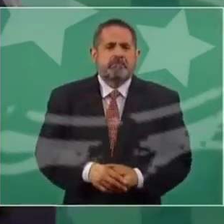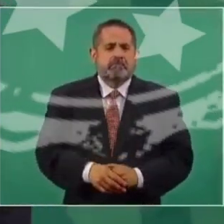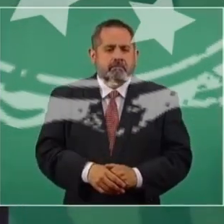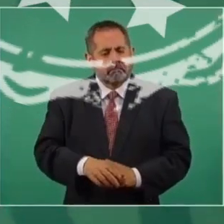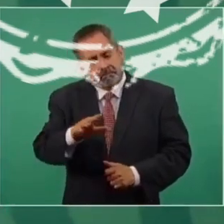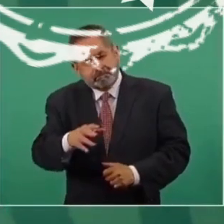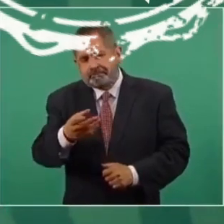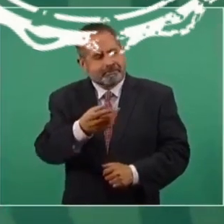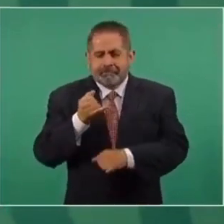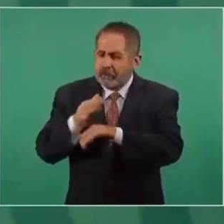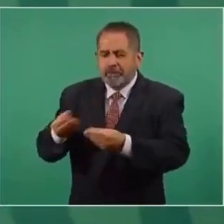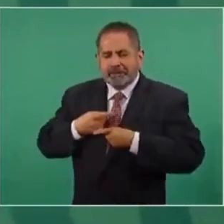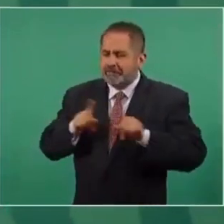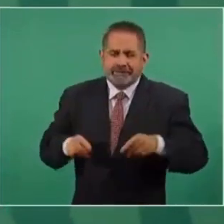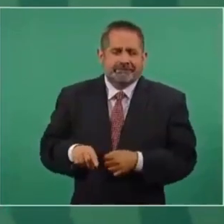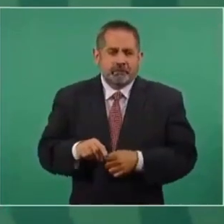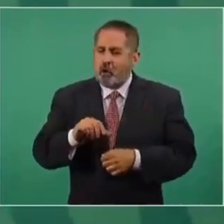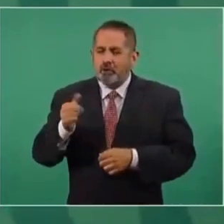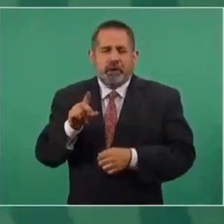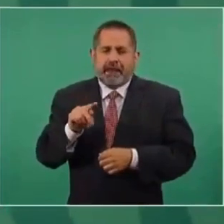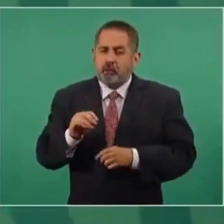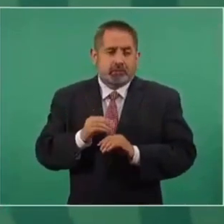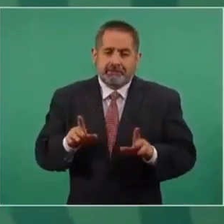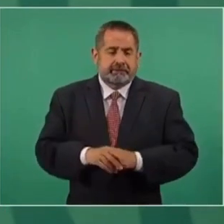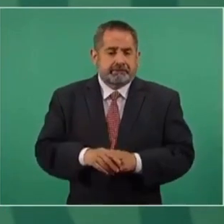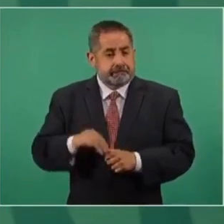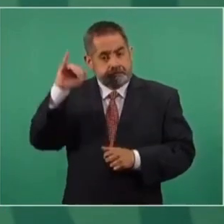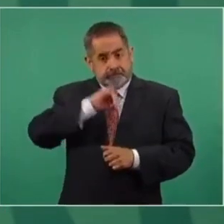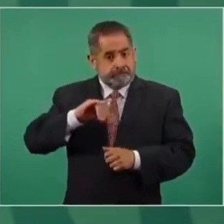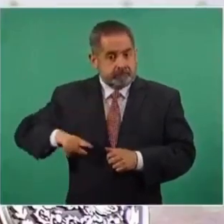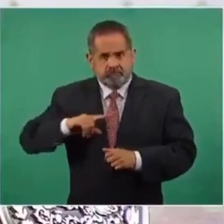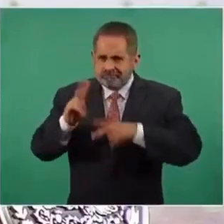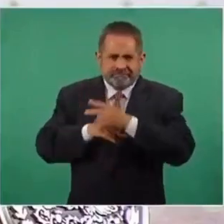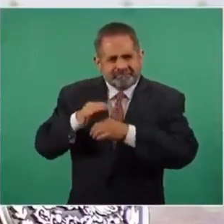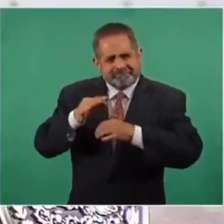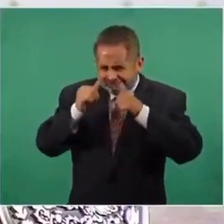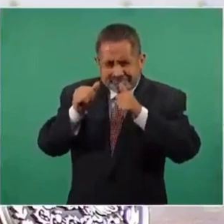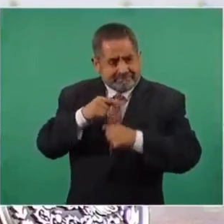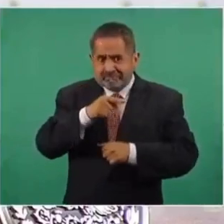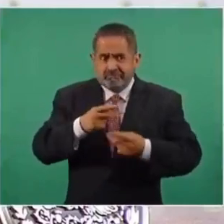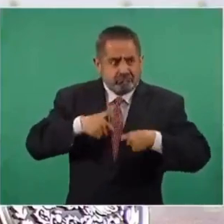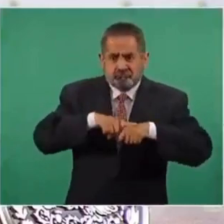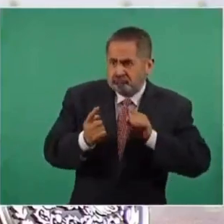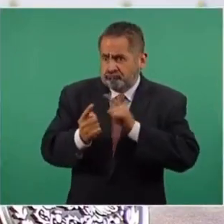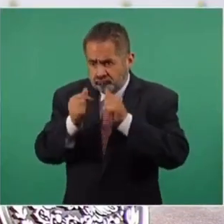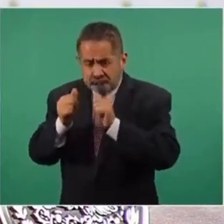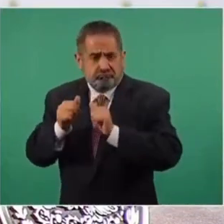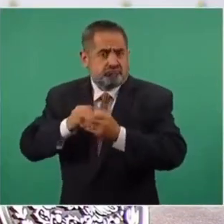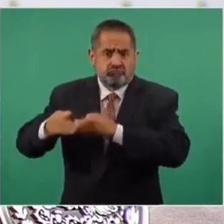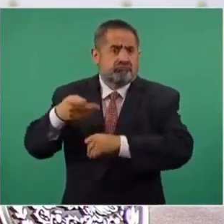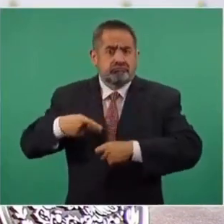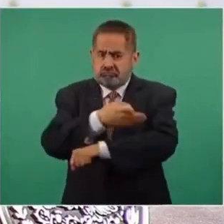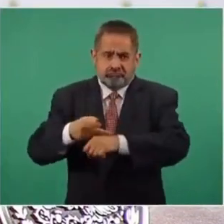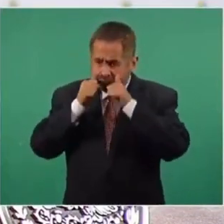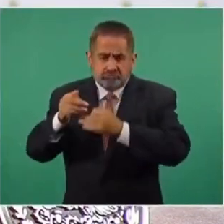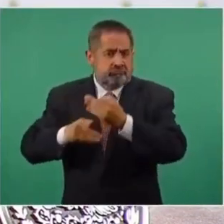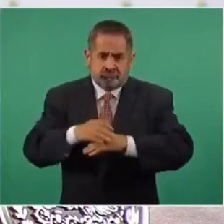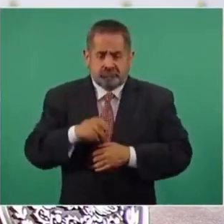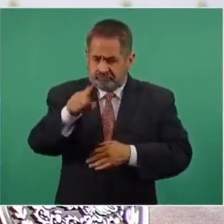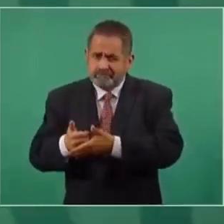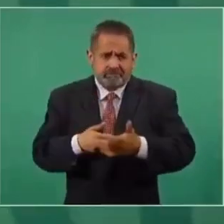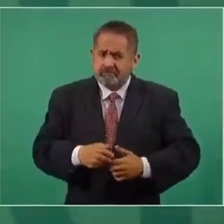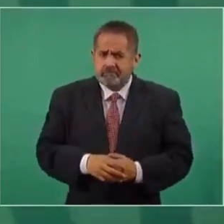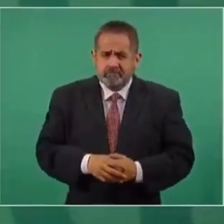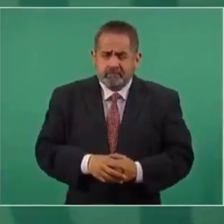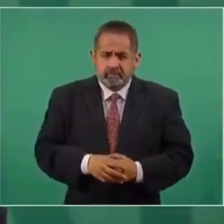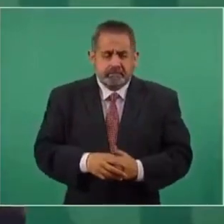Yo tengo otro dato, o sea, la jefa de gobierno ha estado atendiendo personalmente a todos los familiares de las